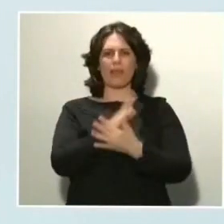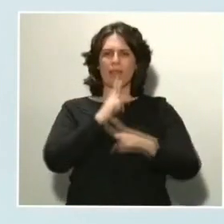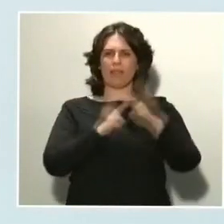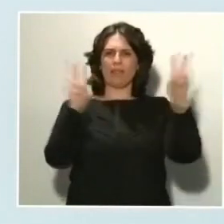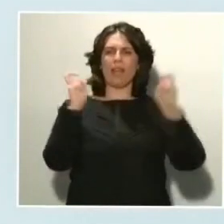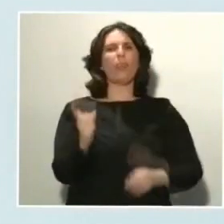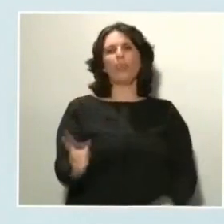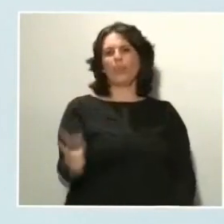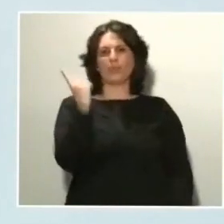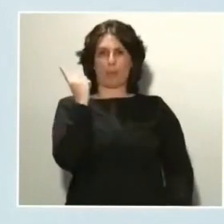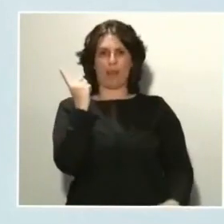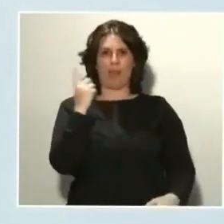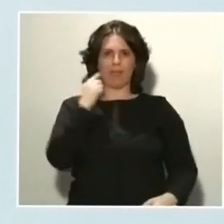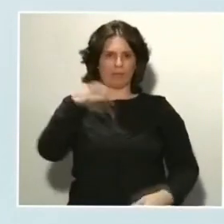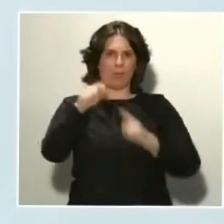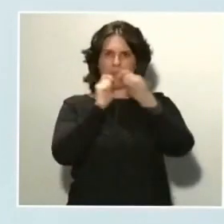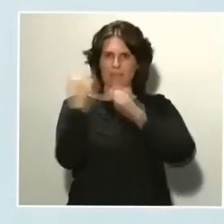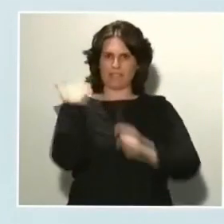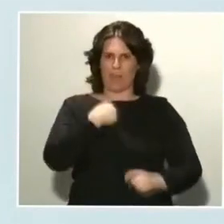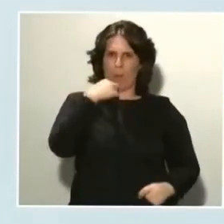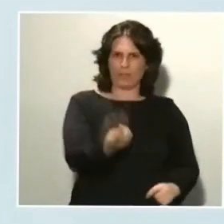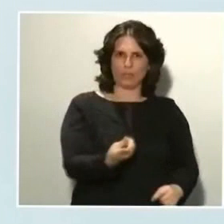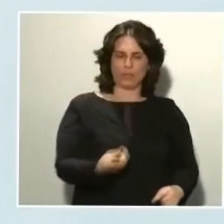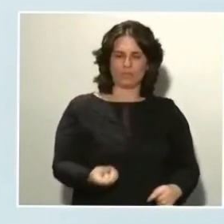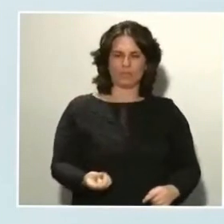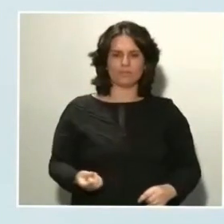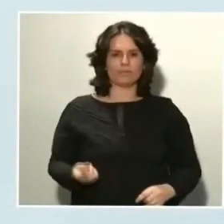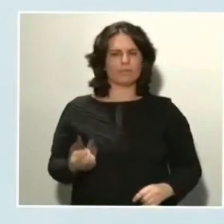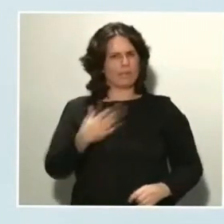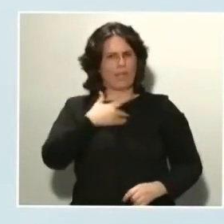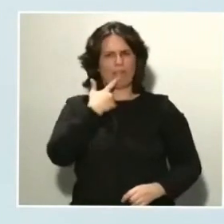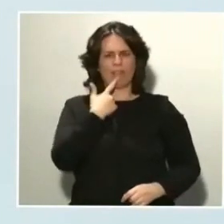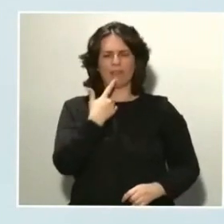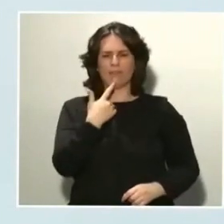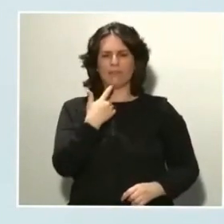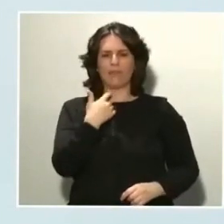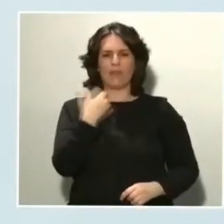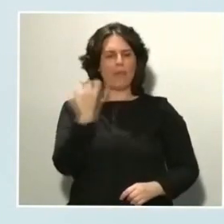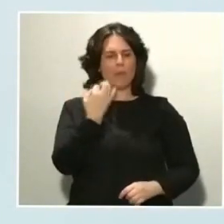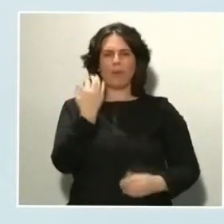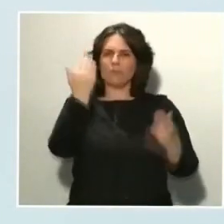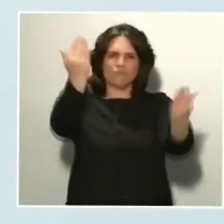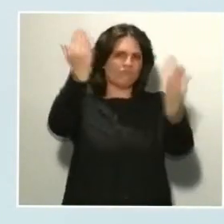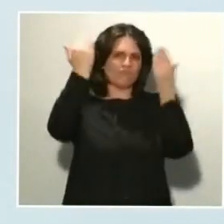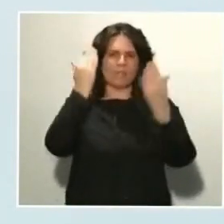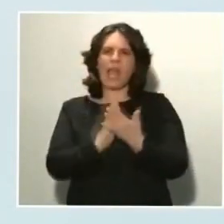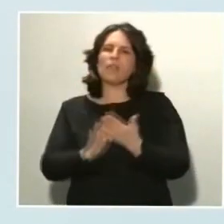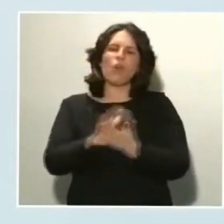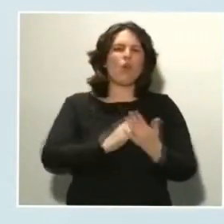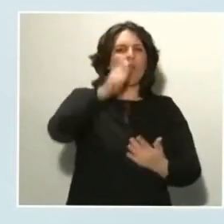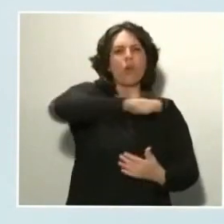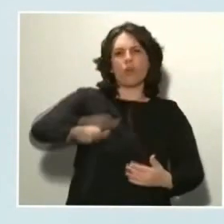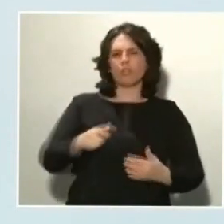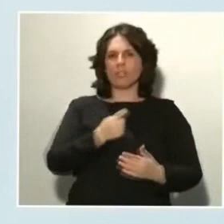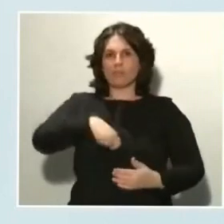de prensa y quiero decir que tengo que felicitar a todos los españoles por la disciplina que